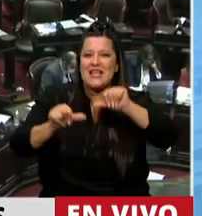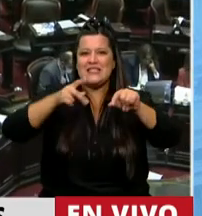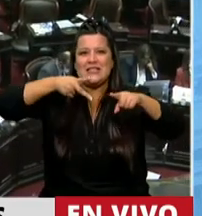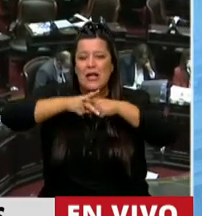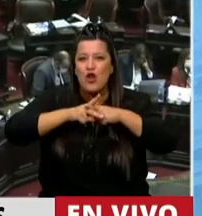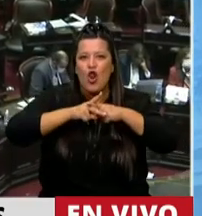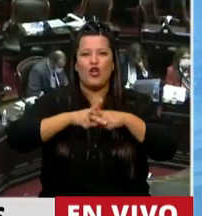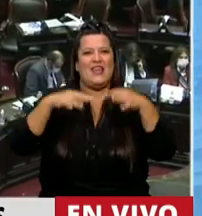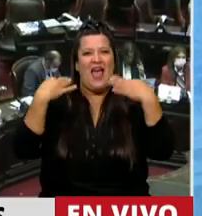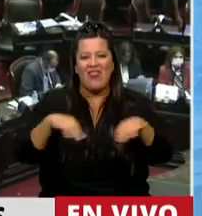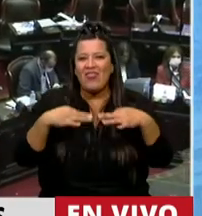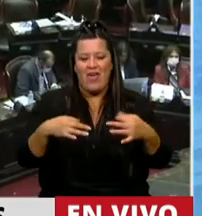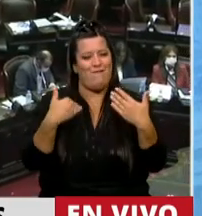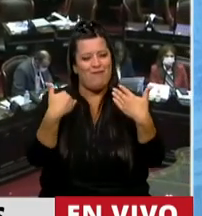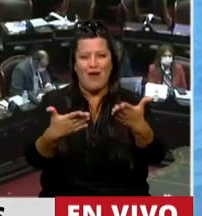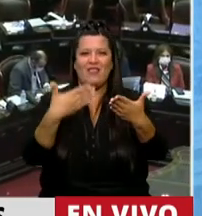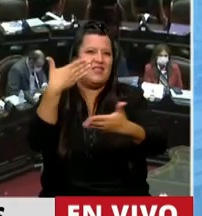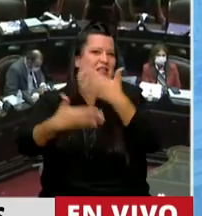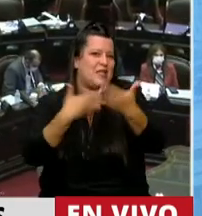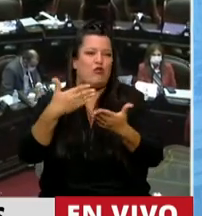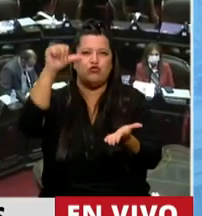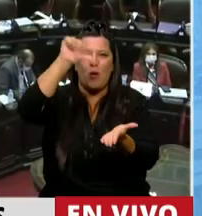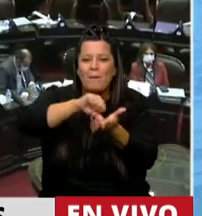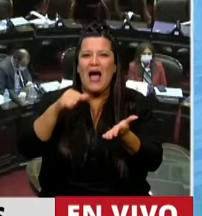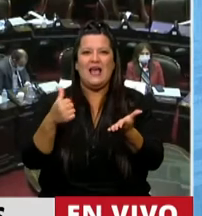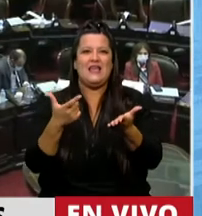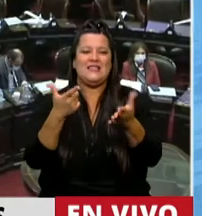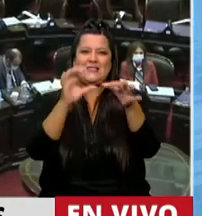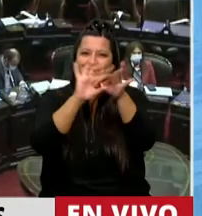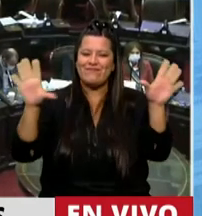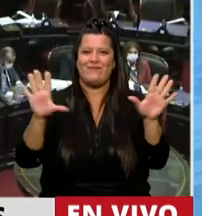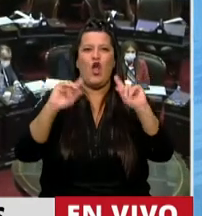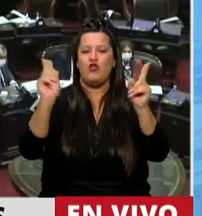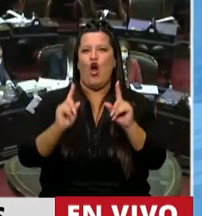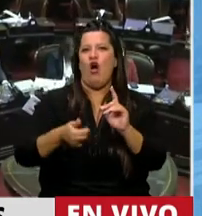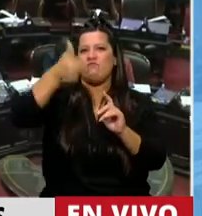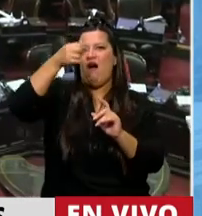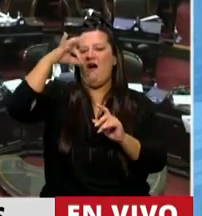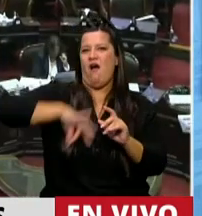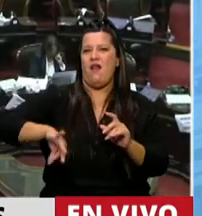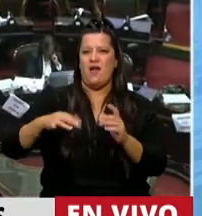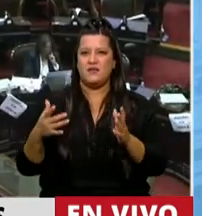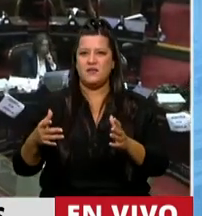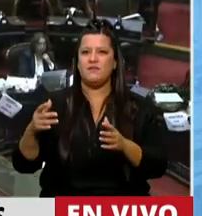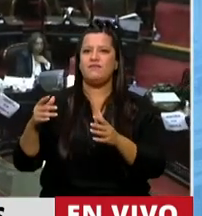debe ser puesta en función del desarrollo del país independiente, no de la ganancia capitalista. El